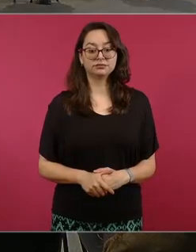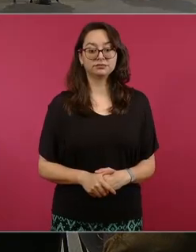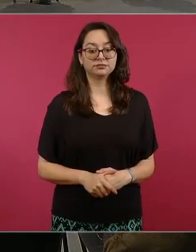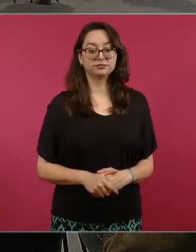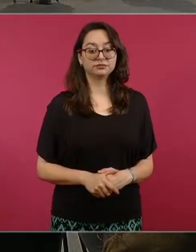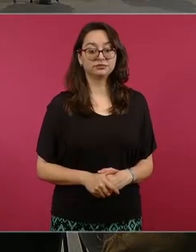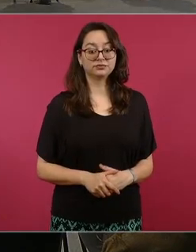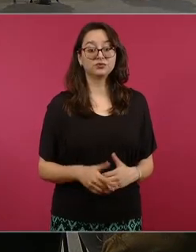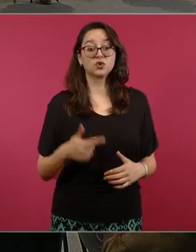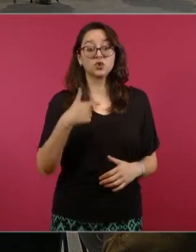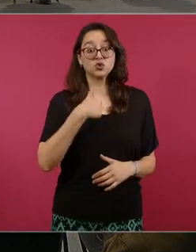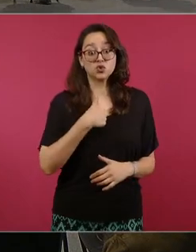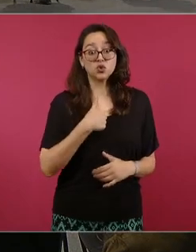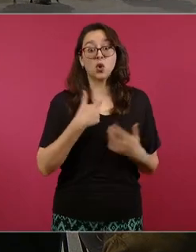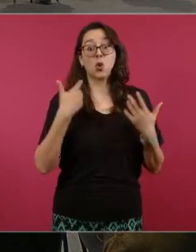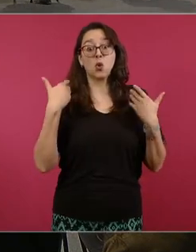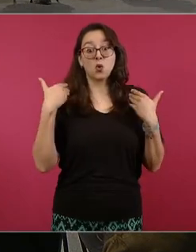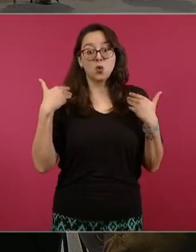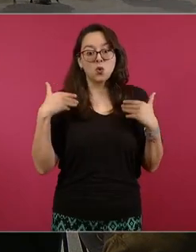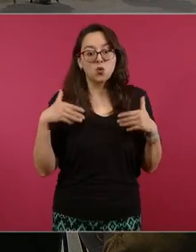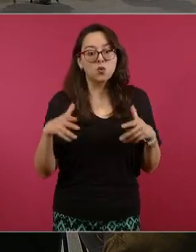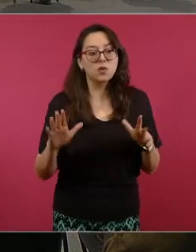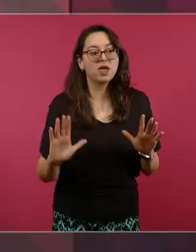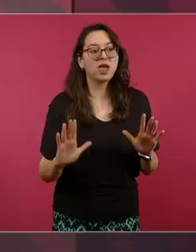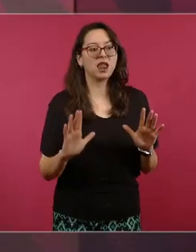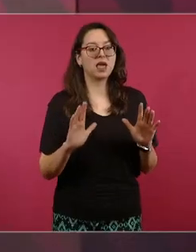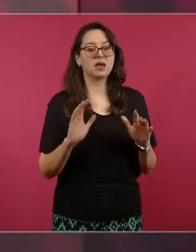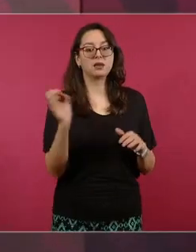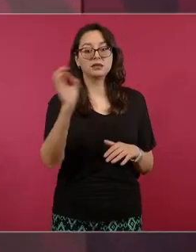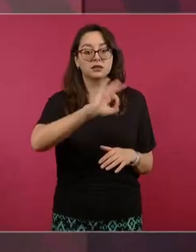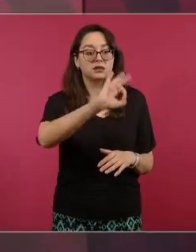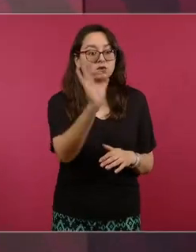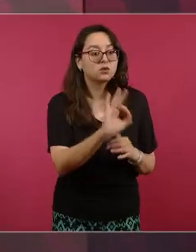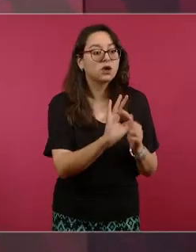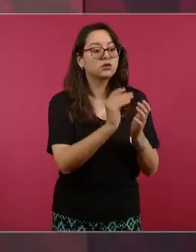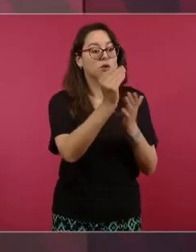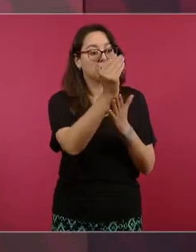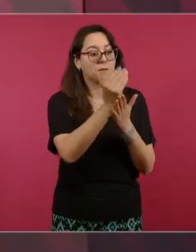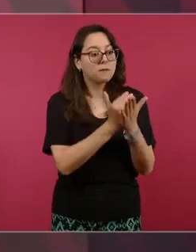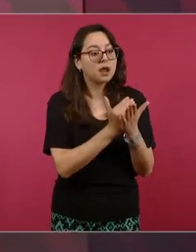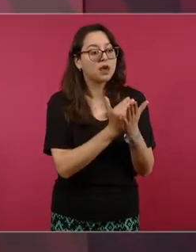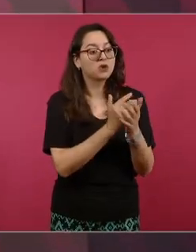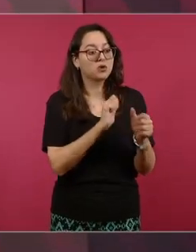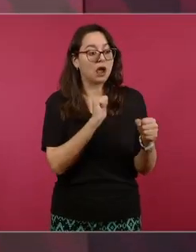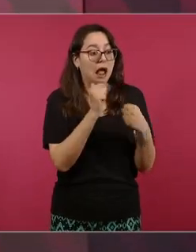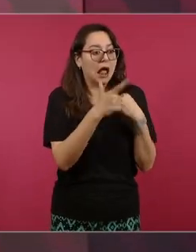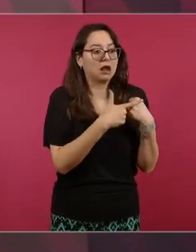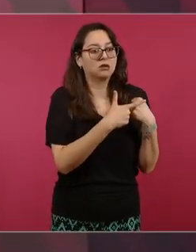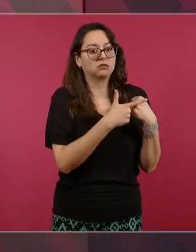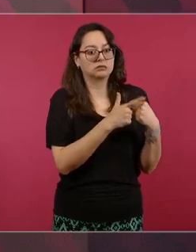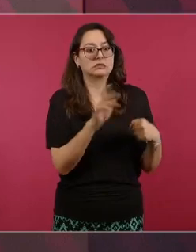imagínense la sospecha que iba a despertar